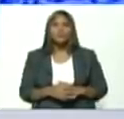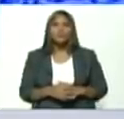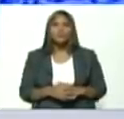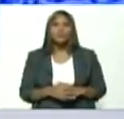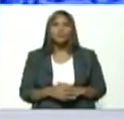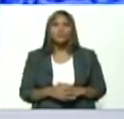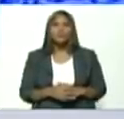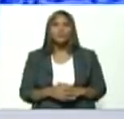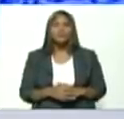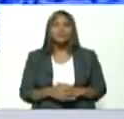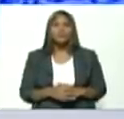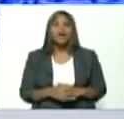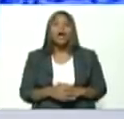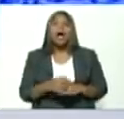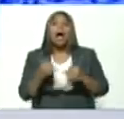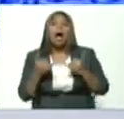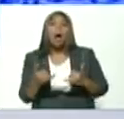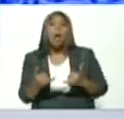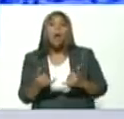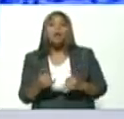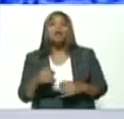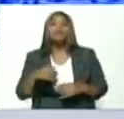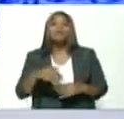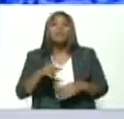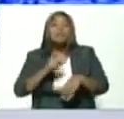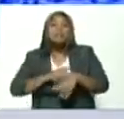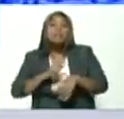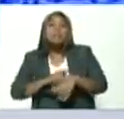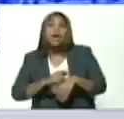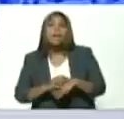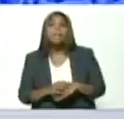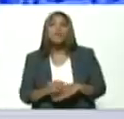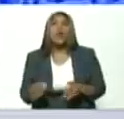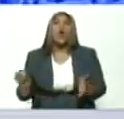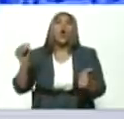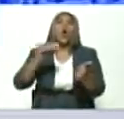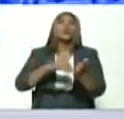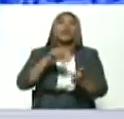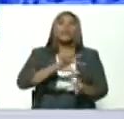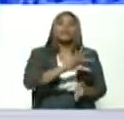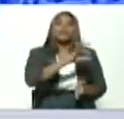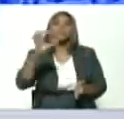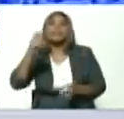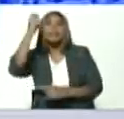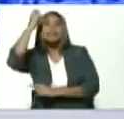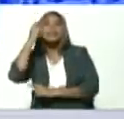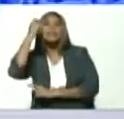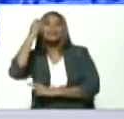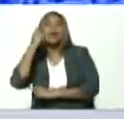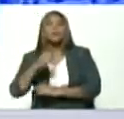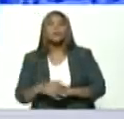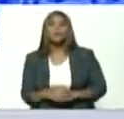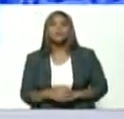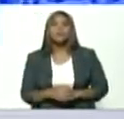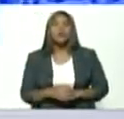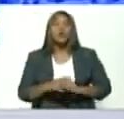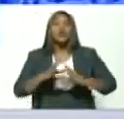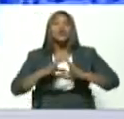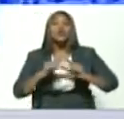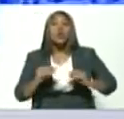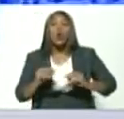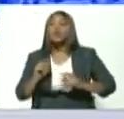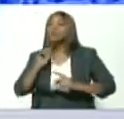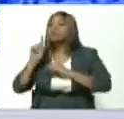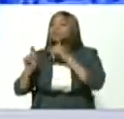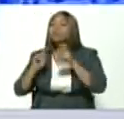así que en cualquier momento si da tiempo vuelve a ser diputado todo esto está en consulta con